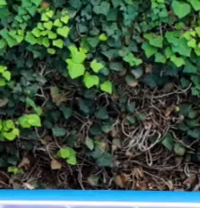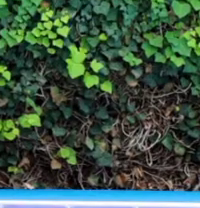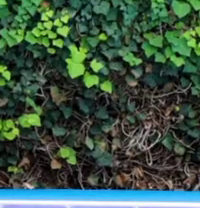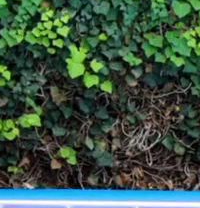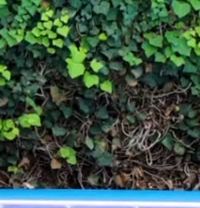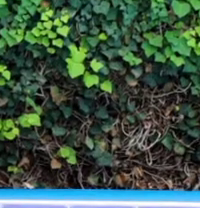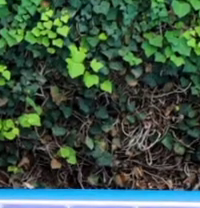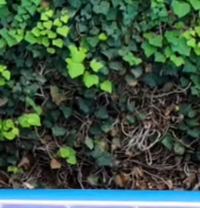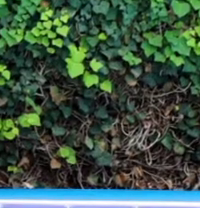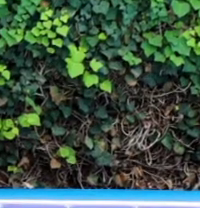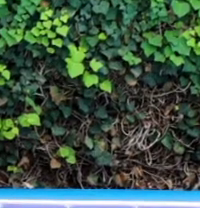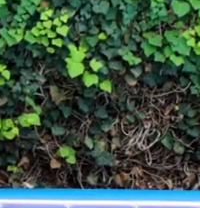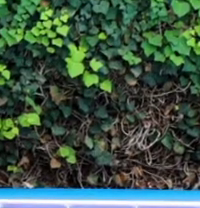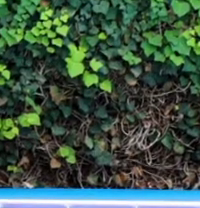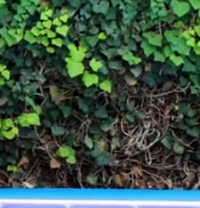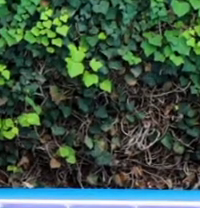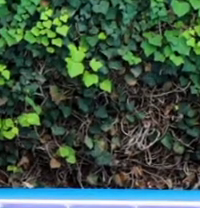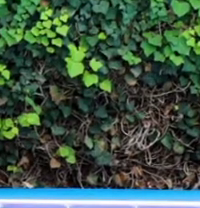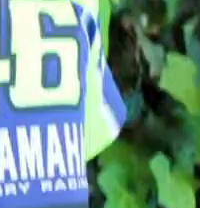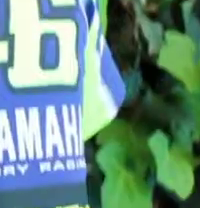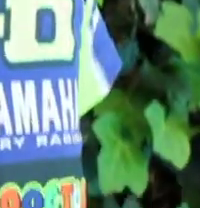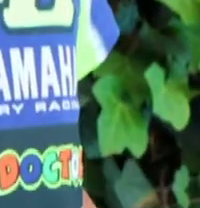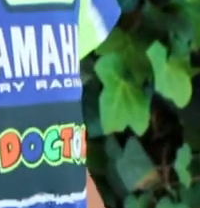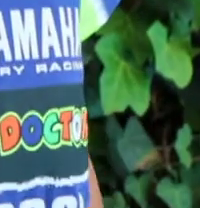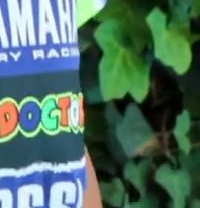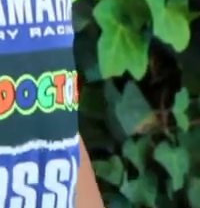grados. Bien. Espalda derecha.